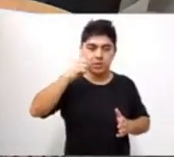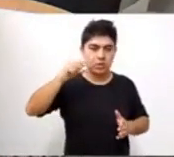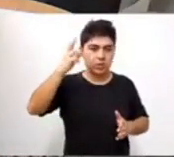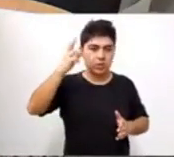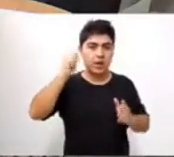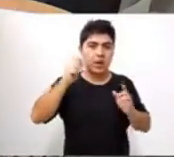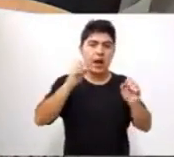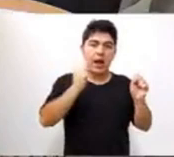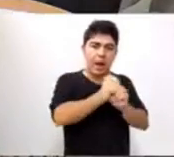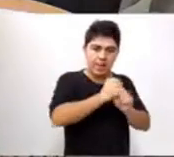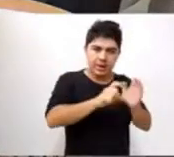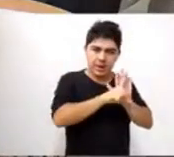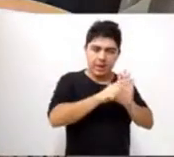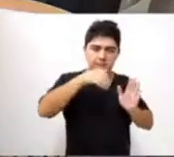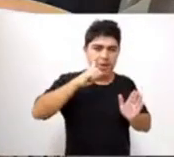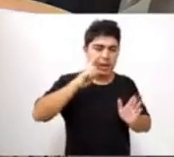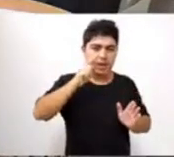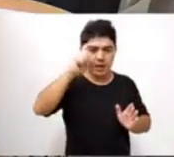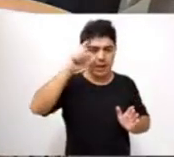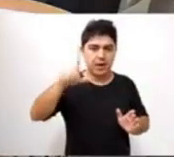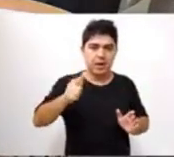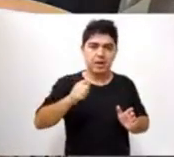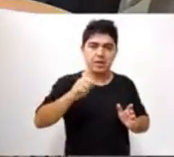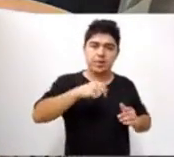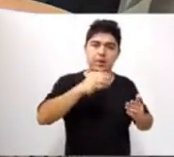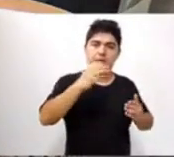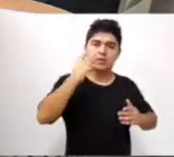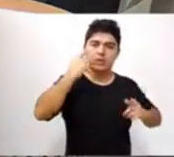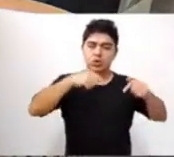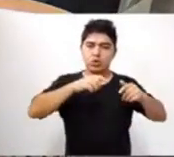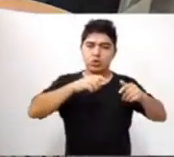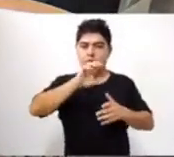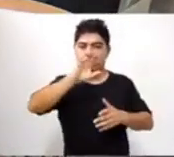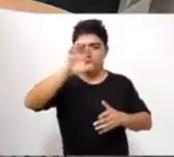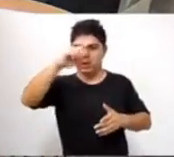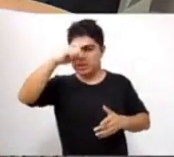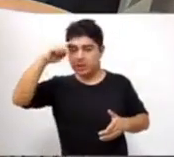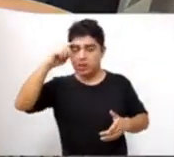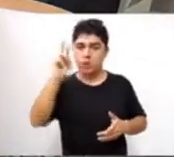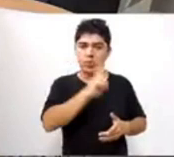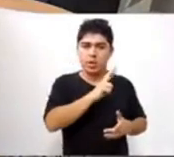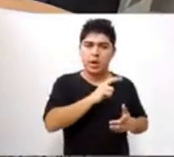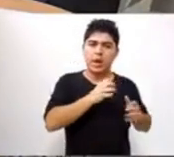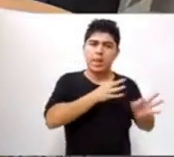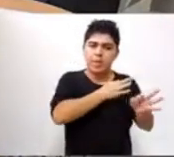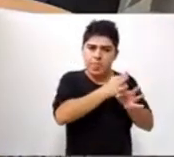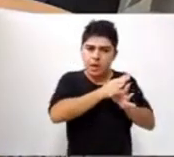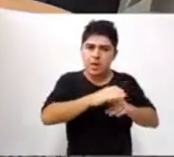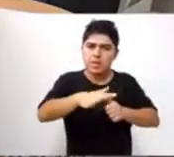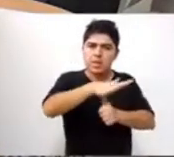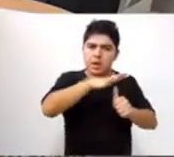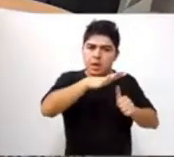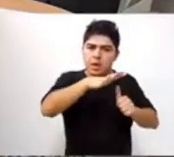y el Instituto Nacional de las Mujeres, INAM. Que capacitarse en perspectiva de género es comprender las múltiples